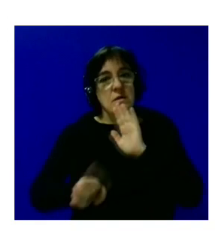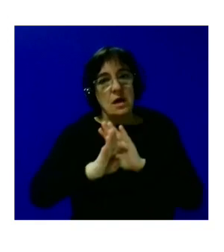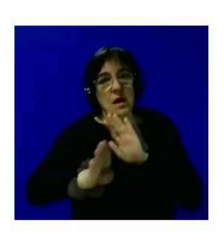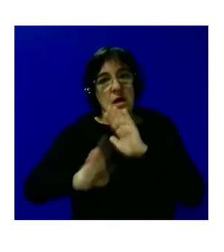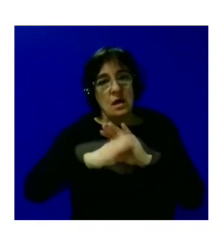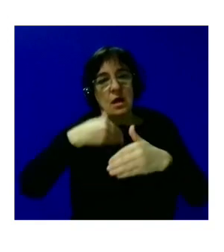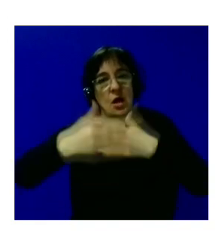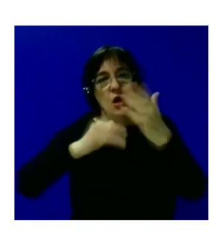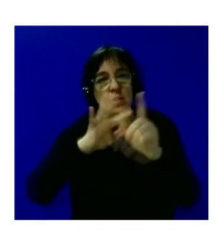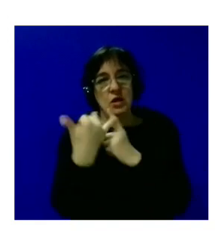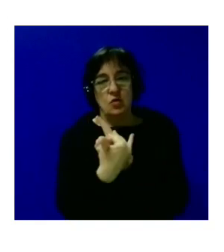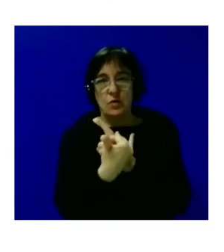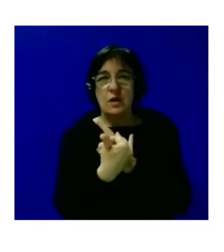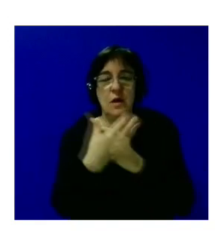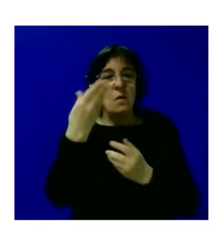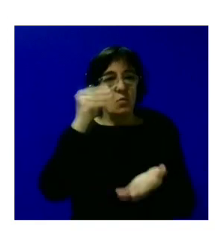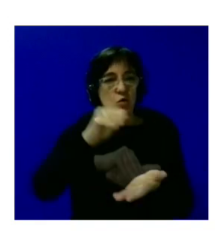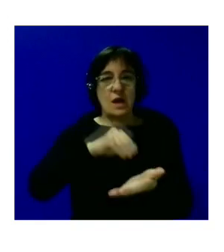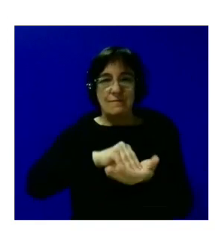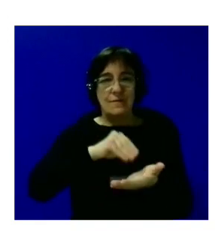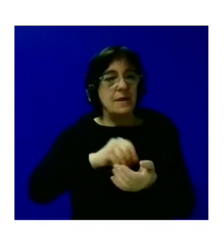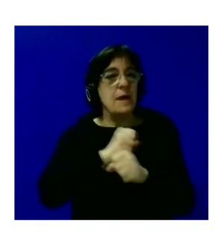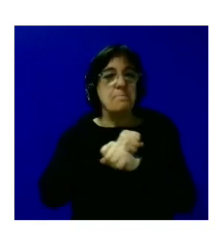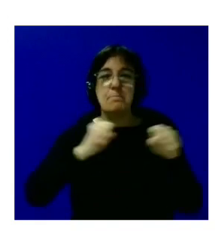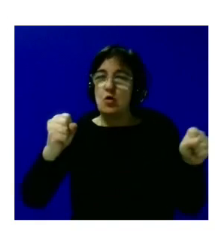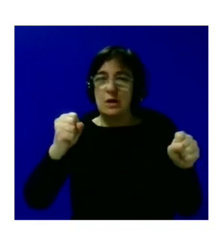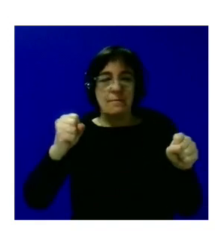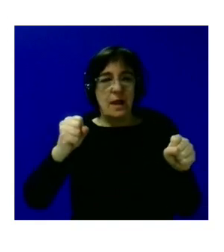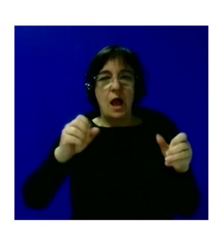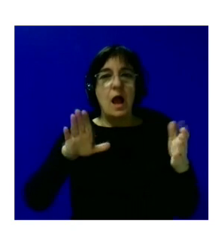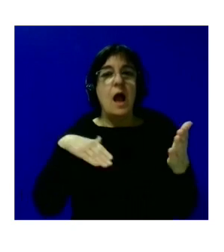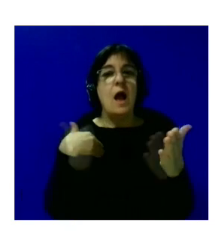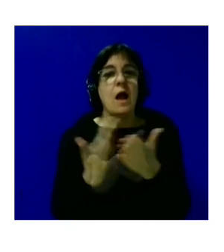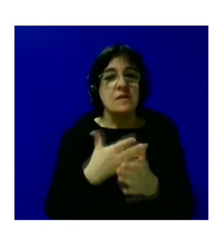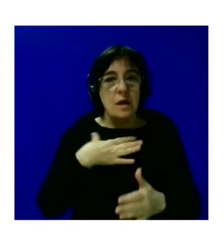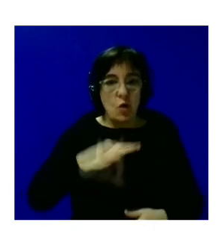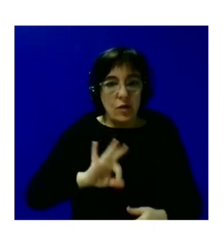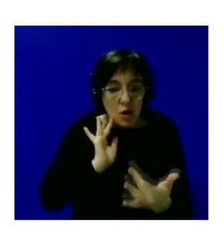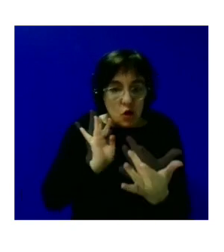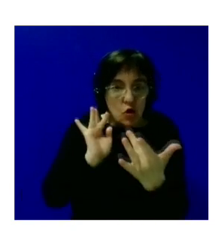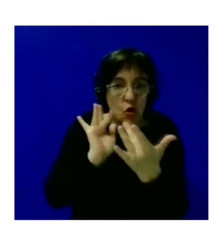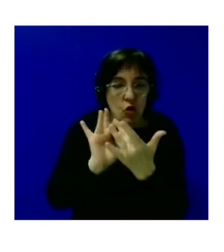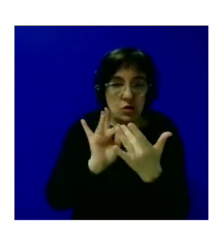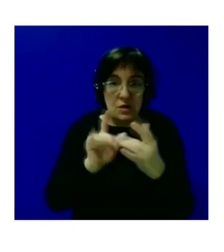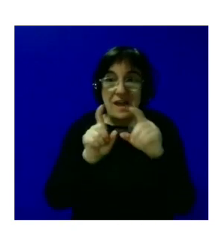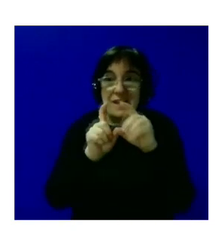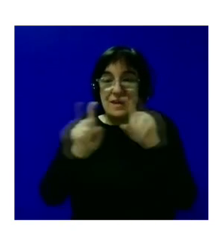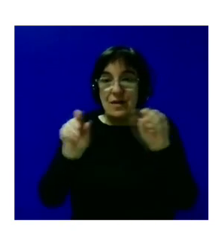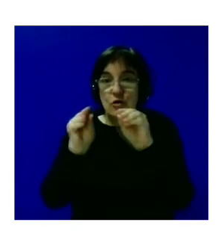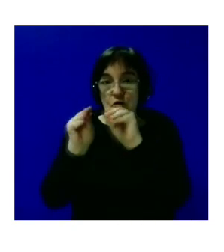una situación que hace que muchas veces sea imposible llegar hasta poder tener contacto con entidades como la vuestra